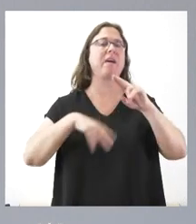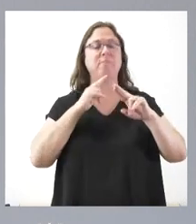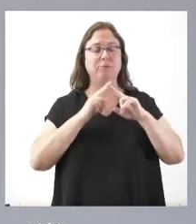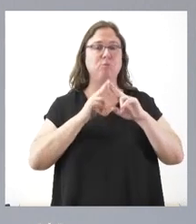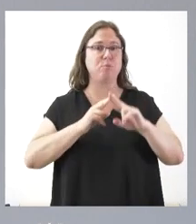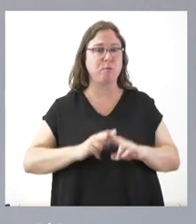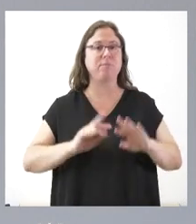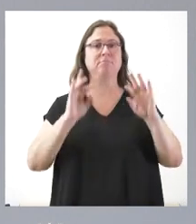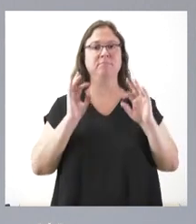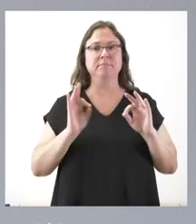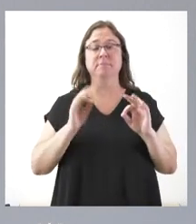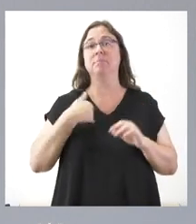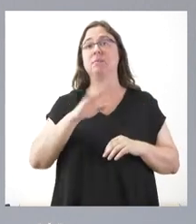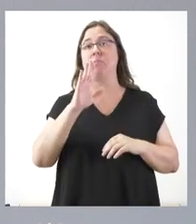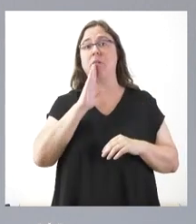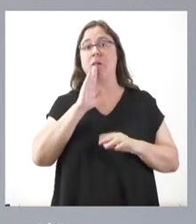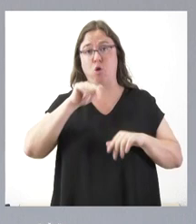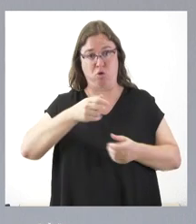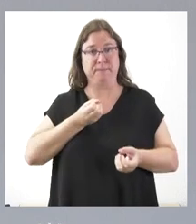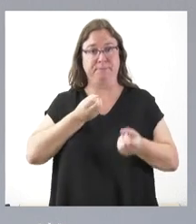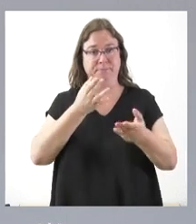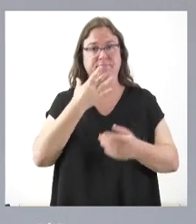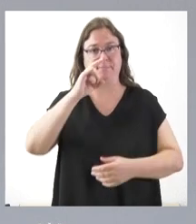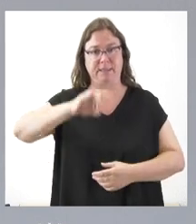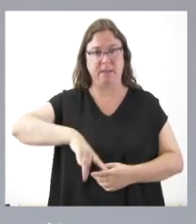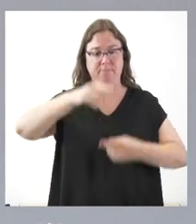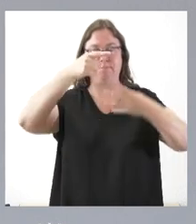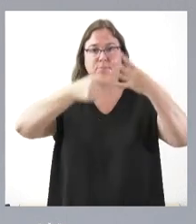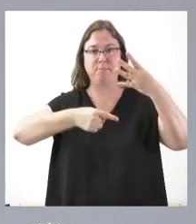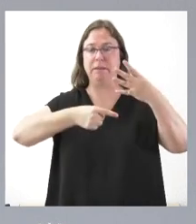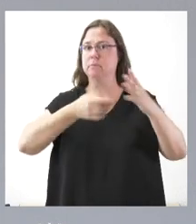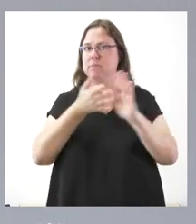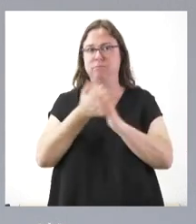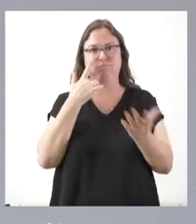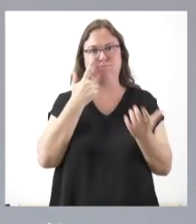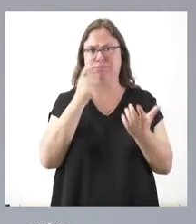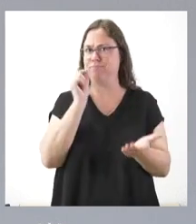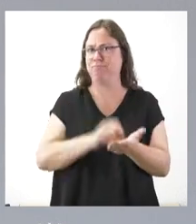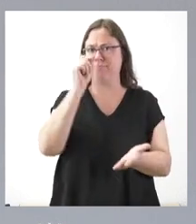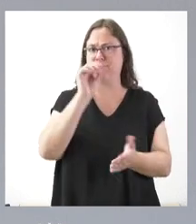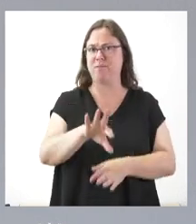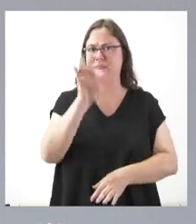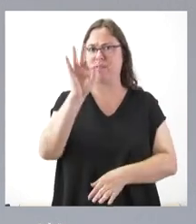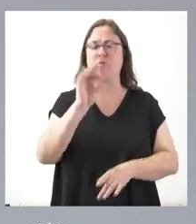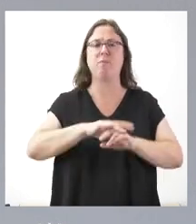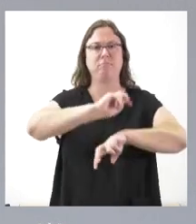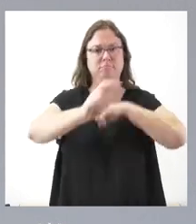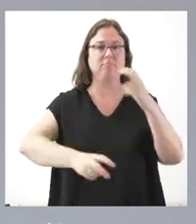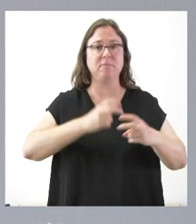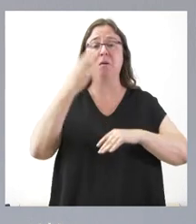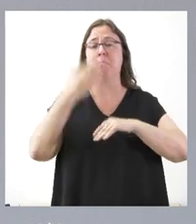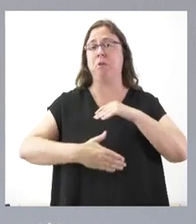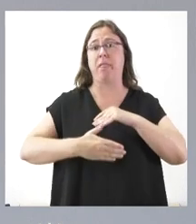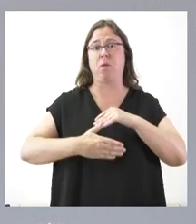con lo que les he comunicado en el día de hoy, lo que demuestra la celeridad en estas decisiones que se han tomado en apenas el plazo de menos